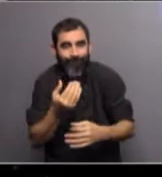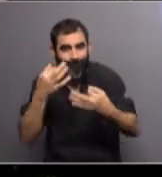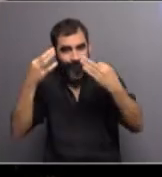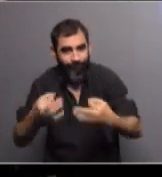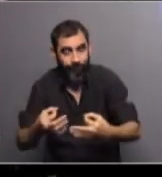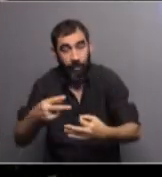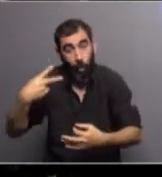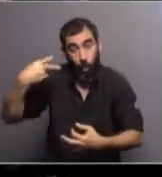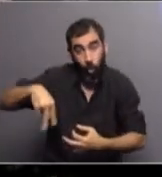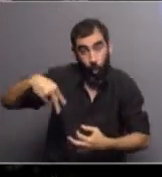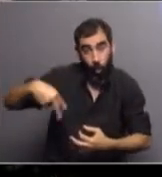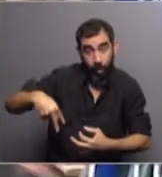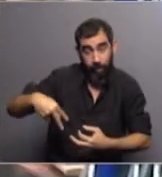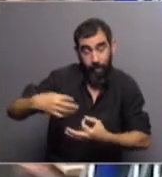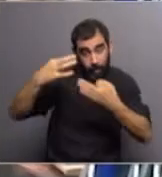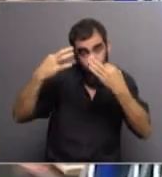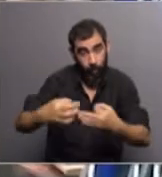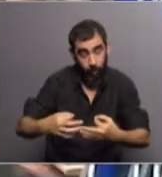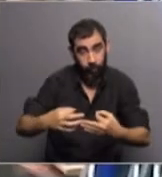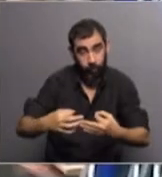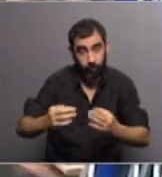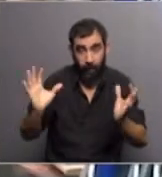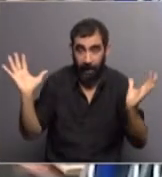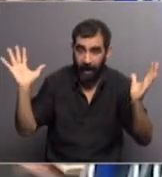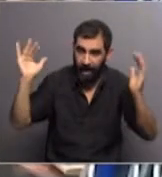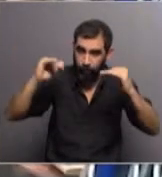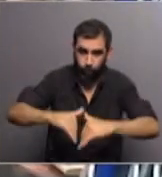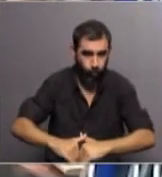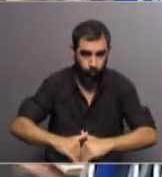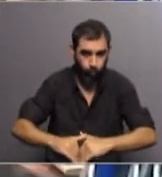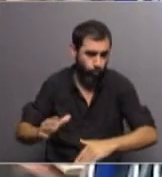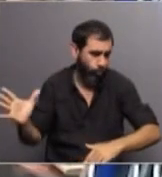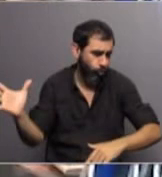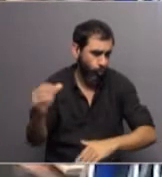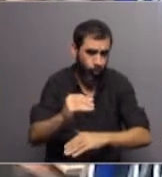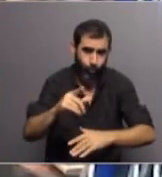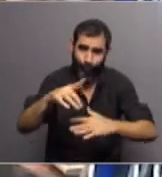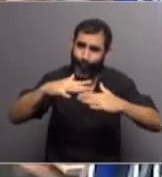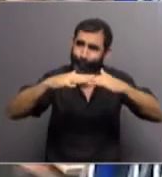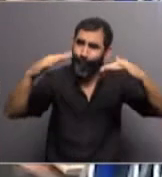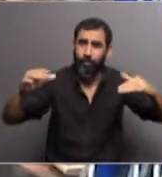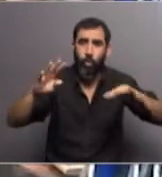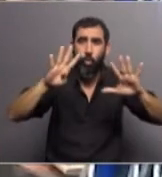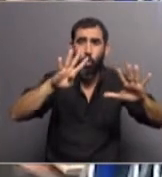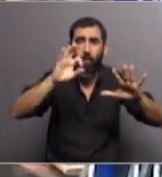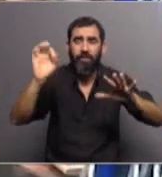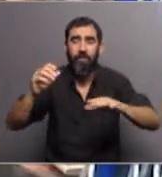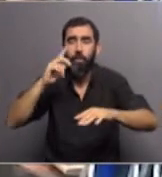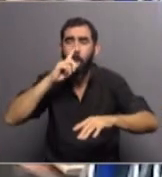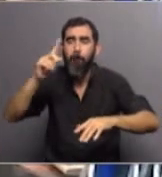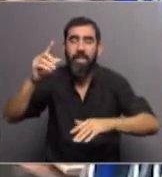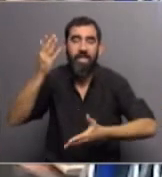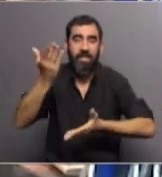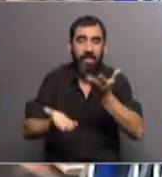noviembre, pues, se vino al piso toda esa enorme plataforma de 900 toneladas